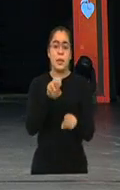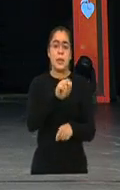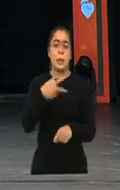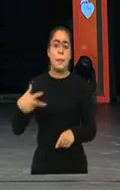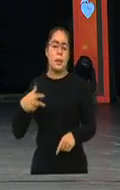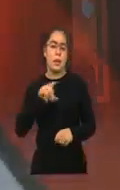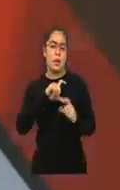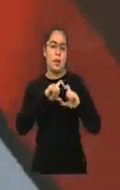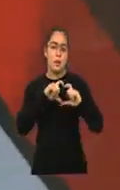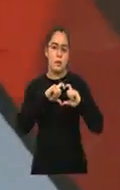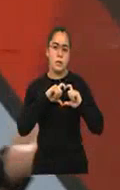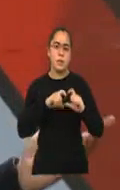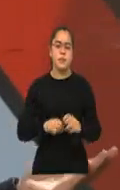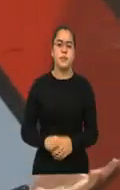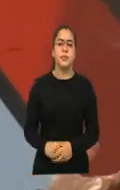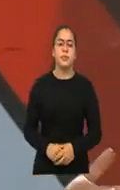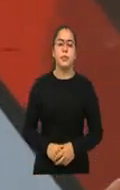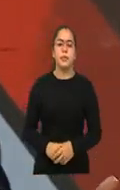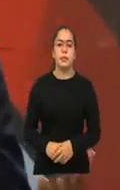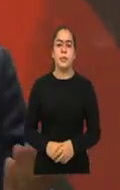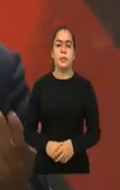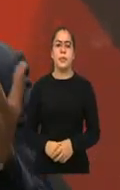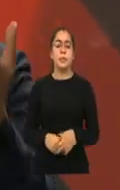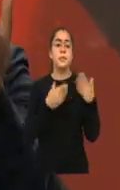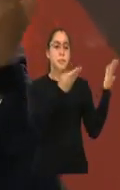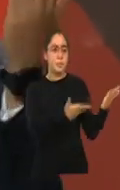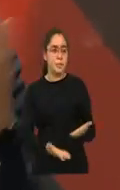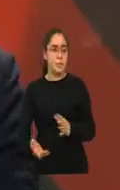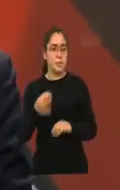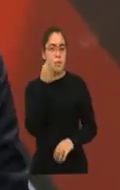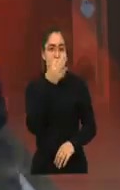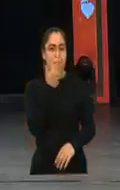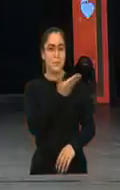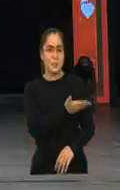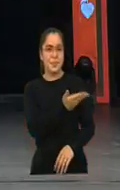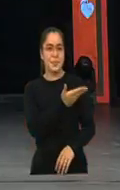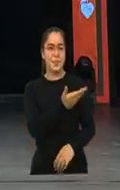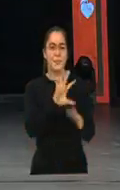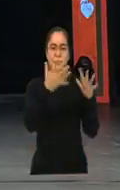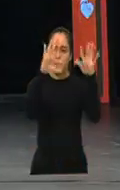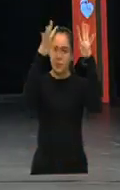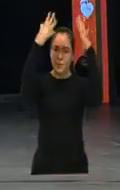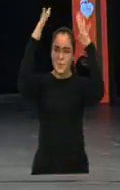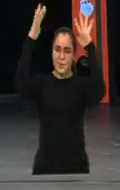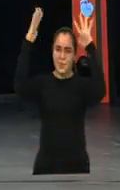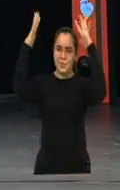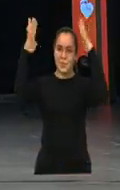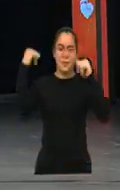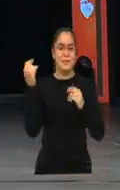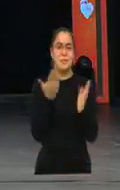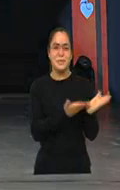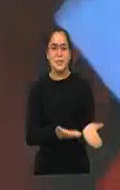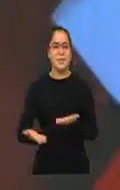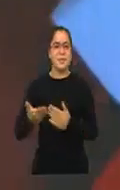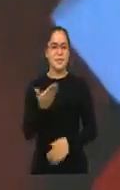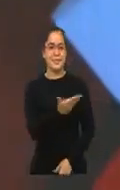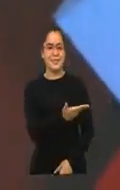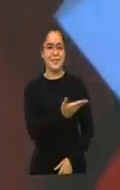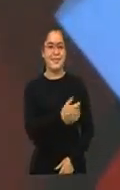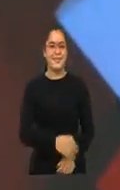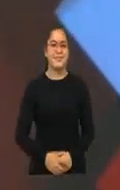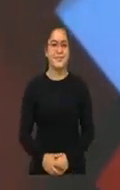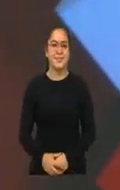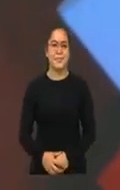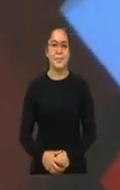chapina de corazón, Geraldine, bienvenida, Geraldine Aular, por favor, un aplauso para Geraldine. Bienvenida. estás, Geraldine? Bienvenida. Juan Carlos, gracias